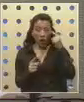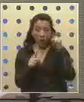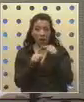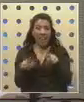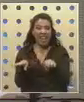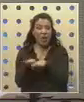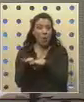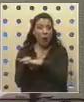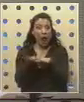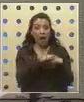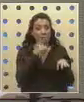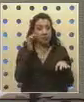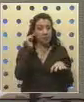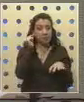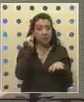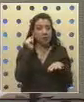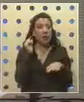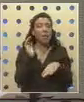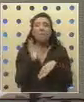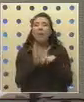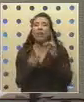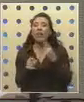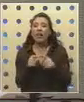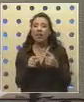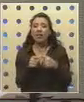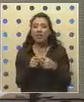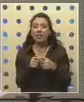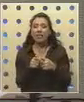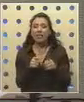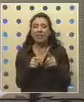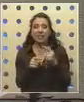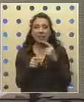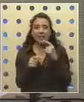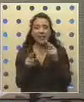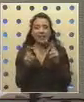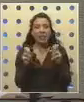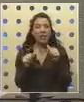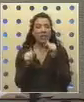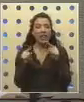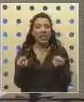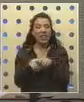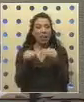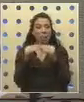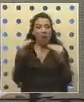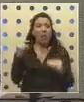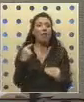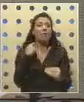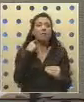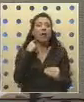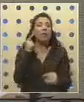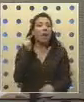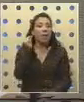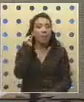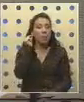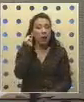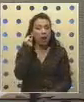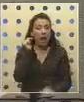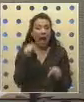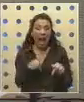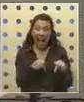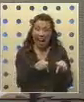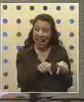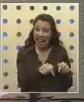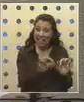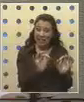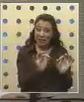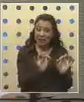de la igualdad de género. En la mayoría de los casos, el tema es una desigualdad que perjudica a las mujeres. En este caso